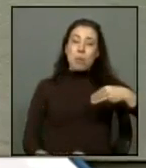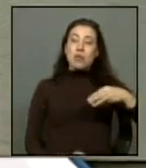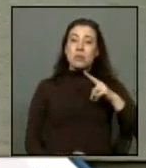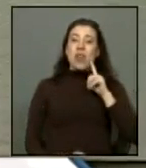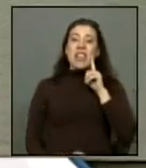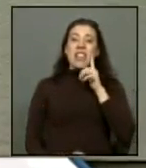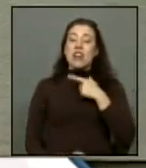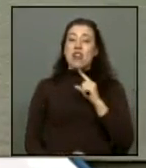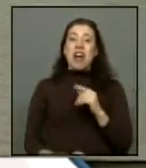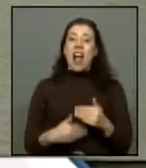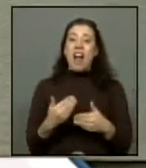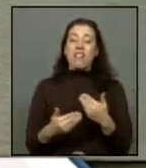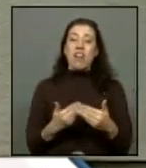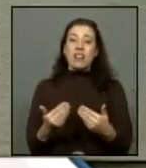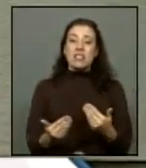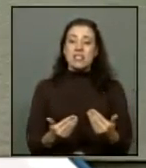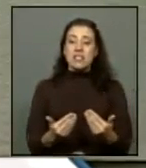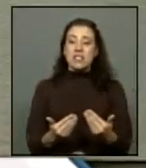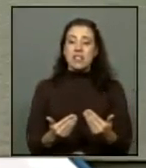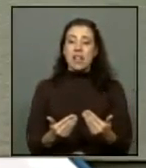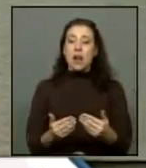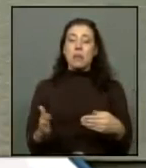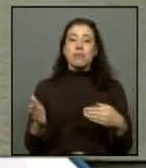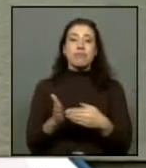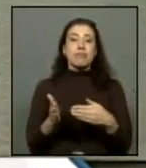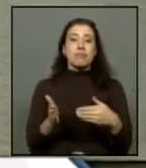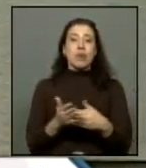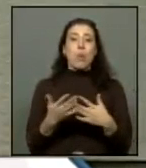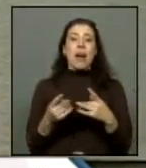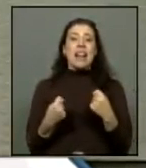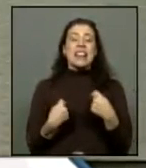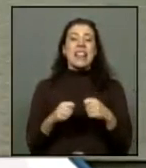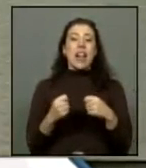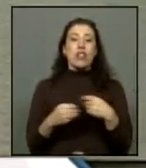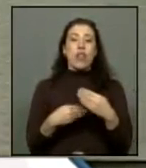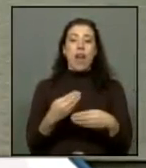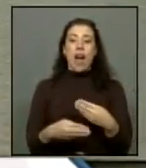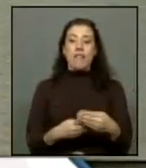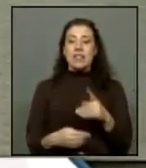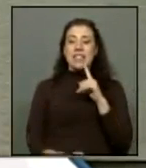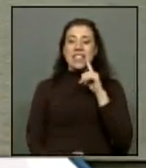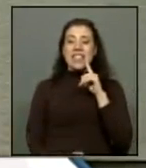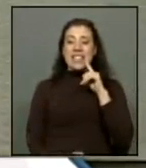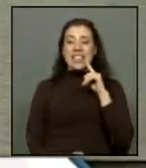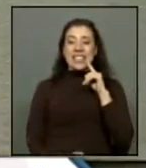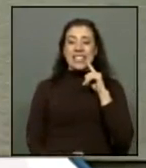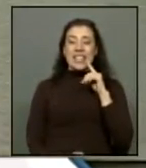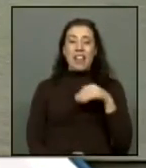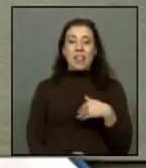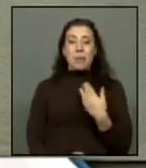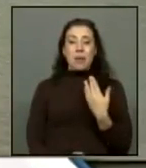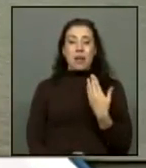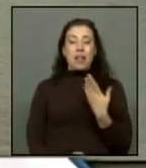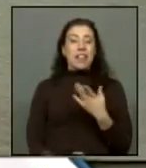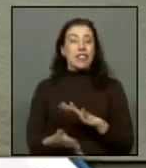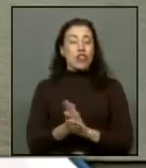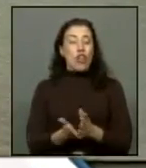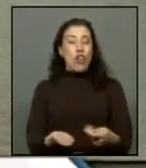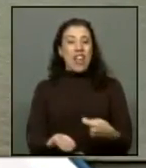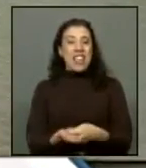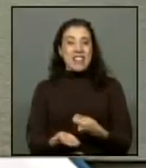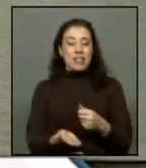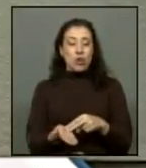Iquique no quiere avanzar en este sentido y frena cualquier intento de avance. Iquique hoy, después de lo que se ha invertido,